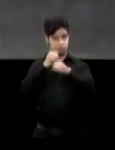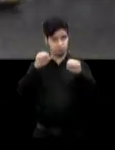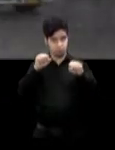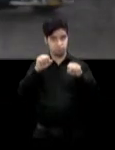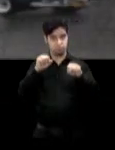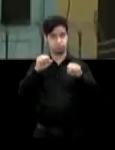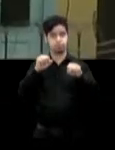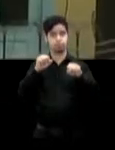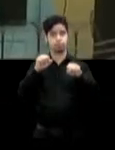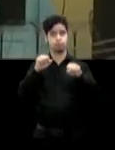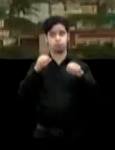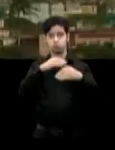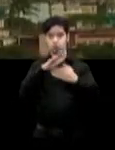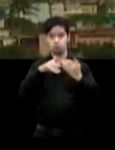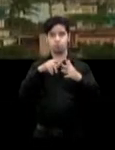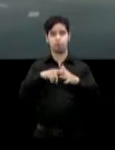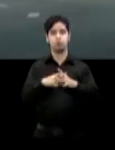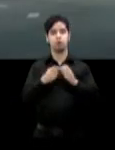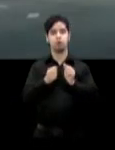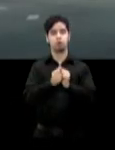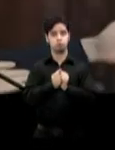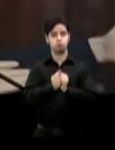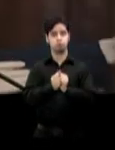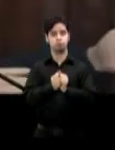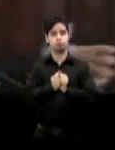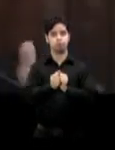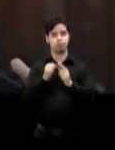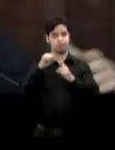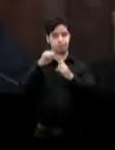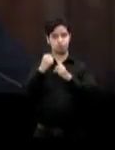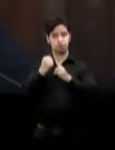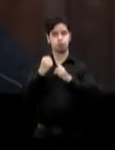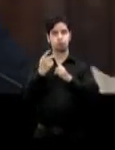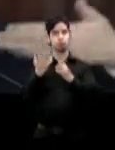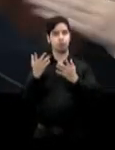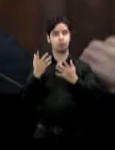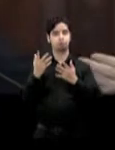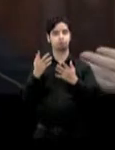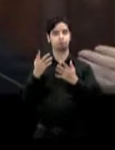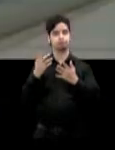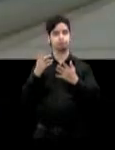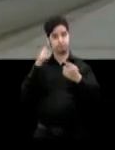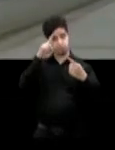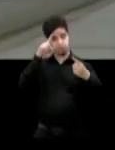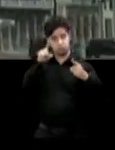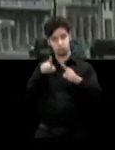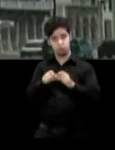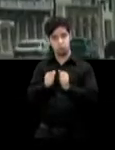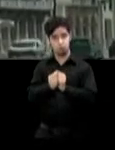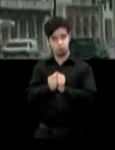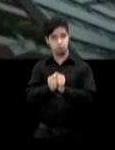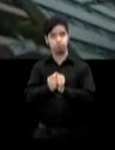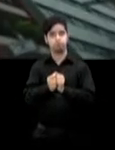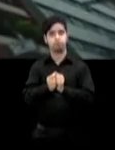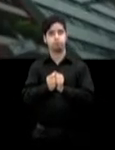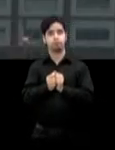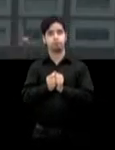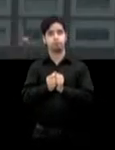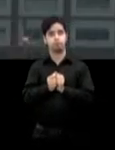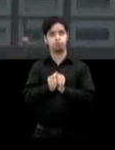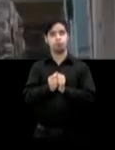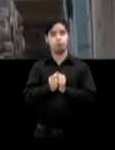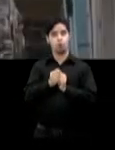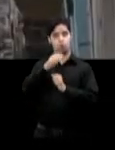apertura de relaciones diplomáticas entre Estados Unidos y Cuba. David Bernier reconoce que ahora el mundo mira el Caribe y eso